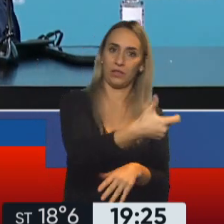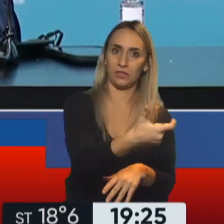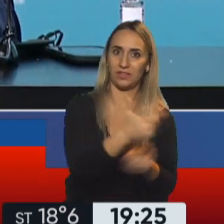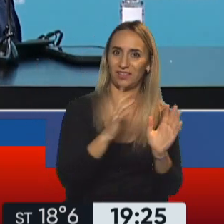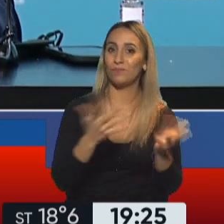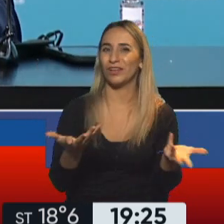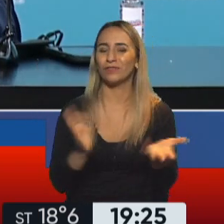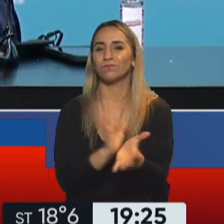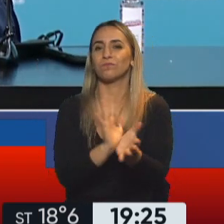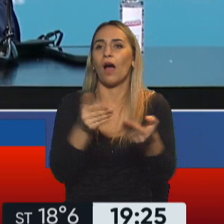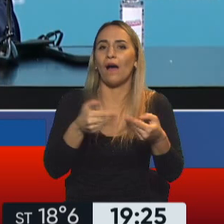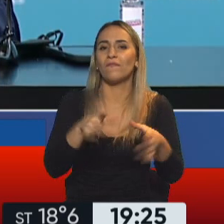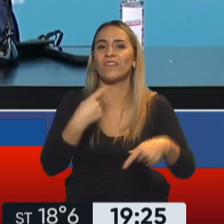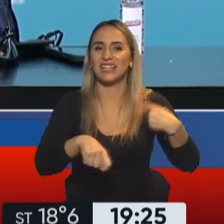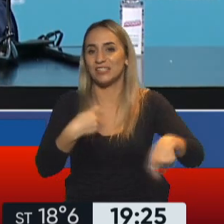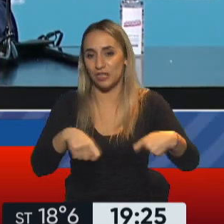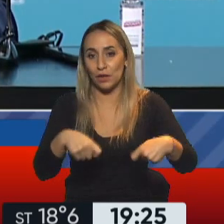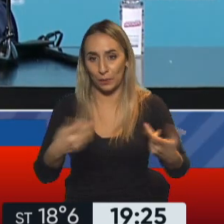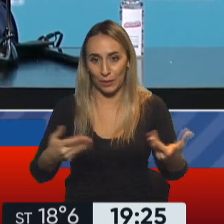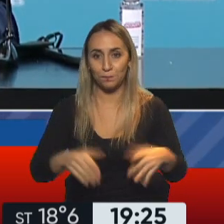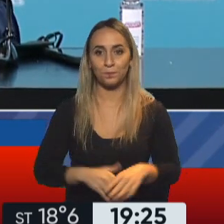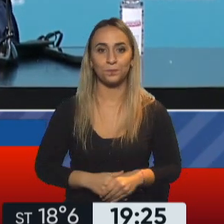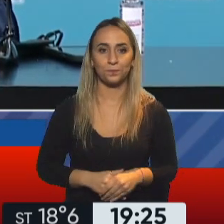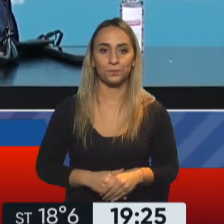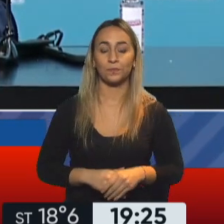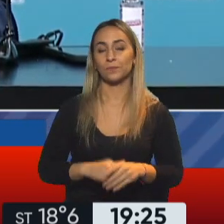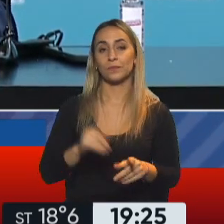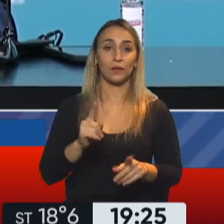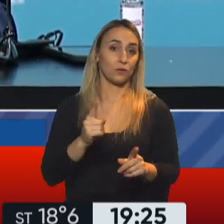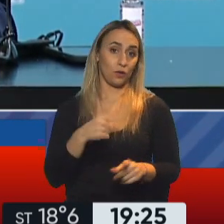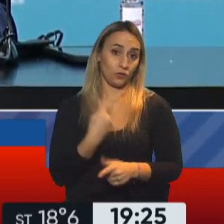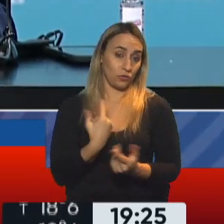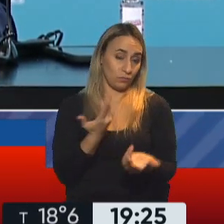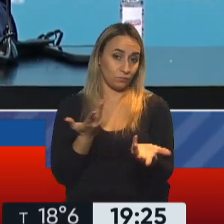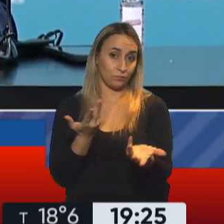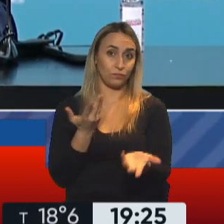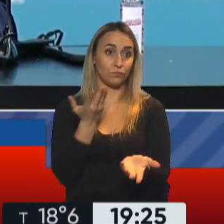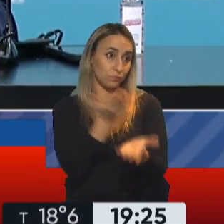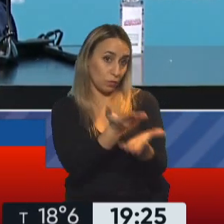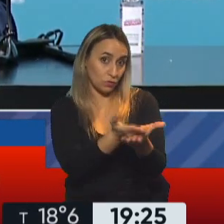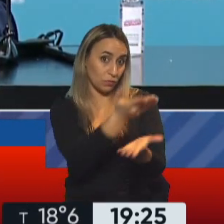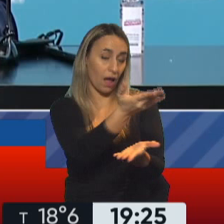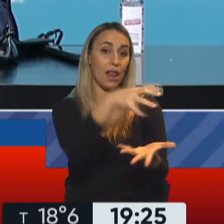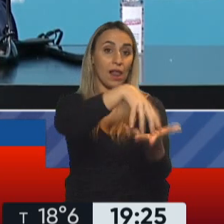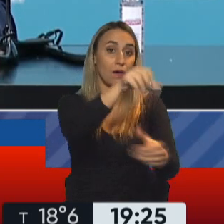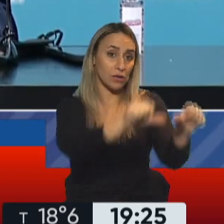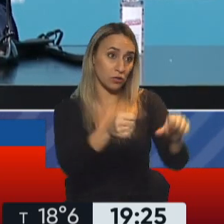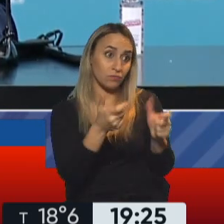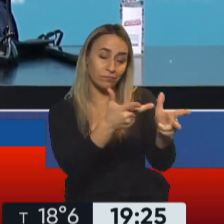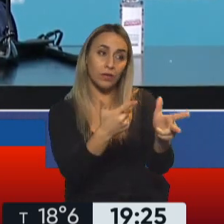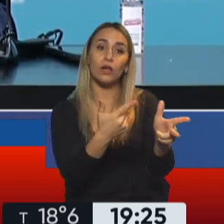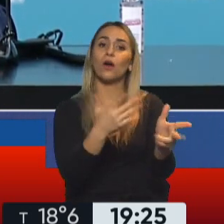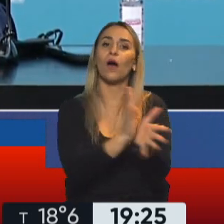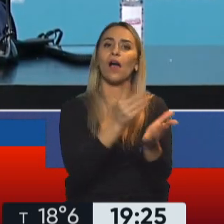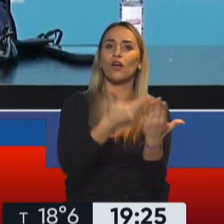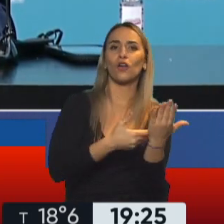se trata de contratos flexibles y abiertos como nosotros se lo hemos planteado al laboratorio y el laboratorio ha estado de acuerdo. O sea